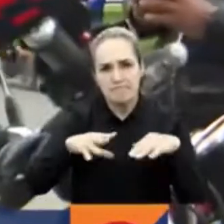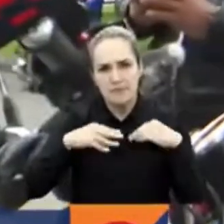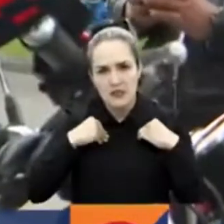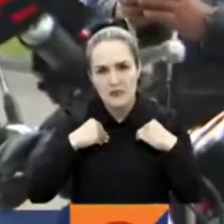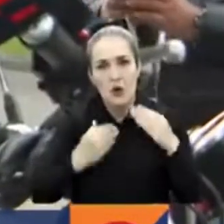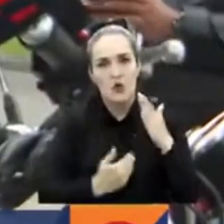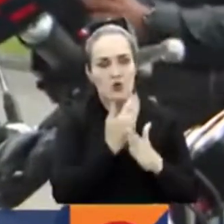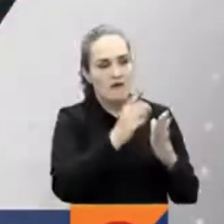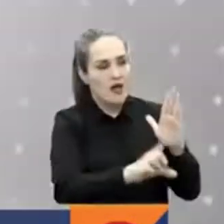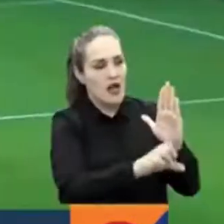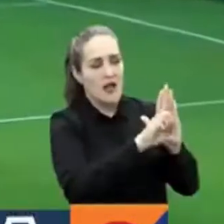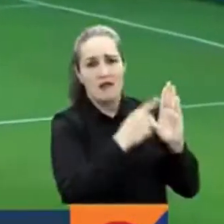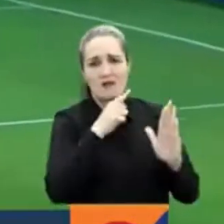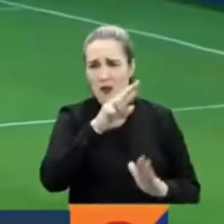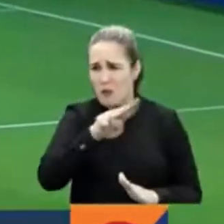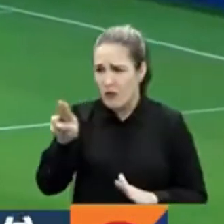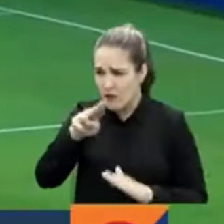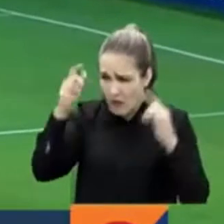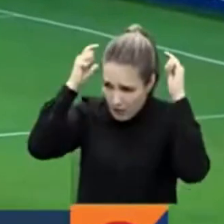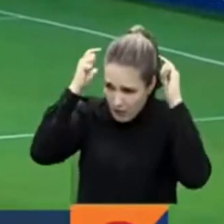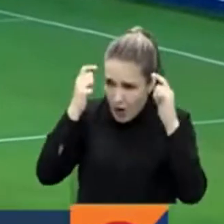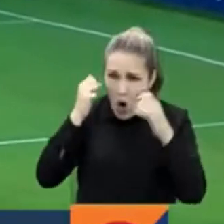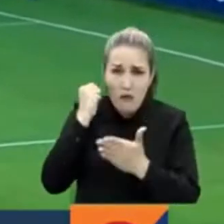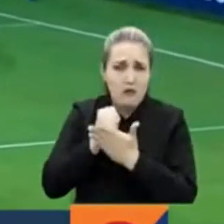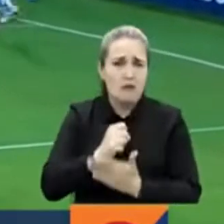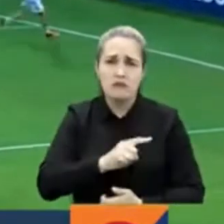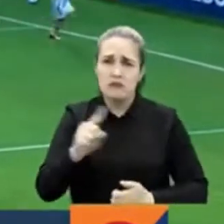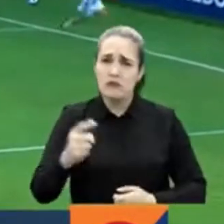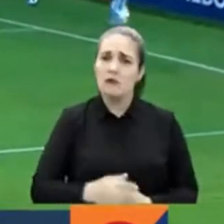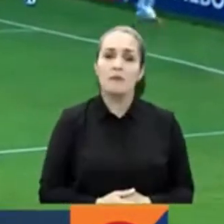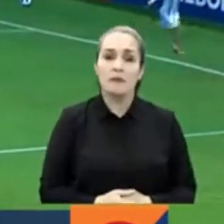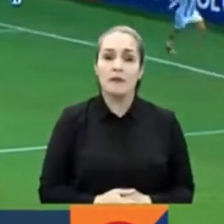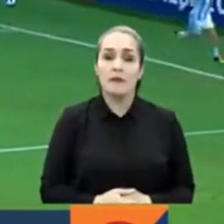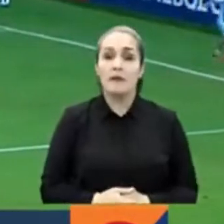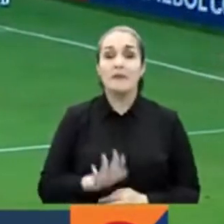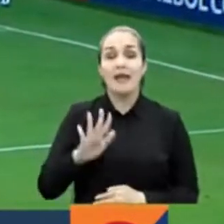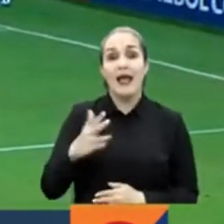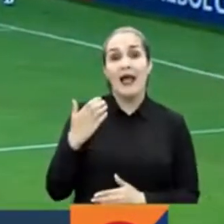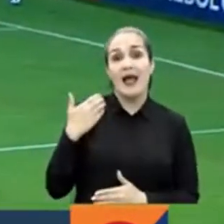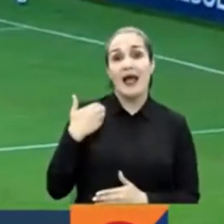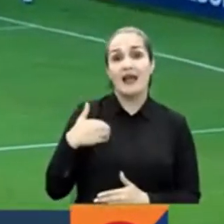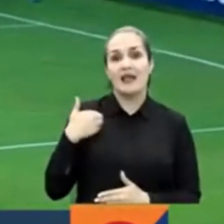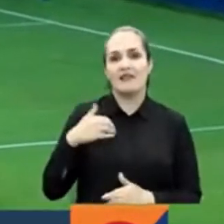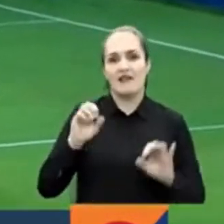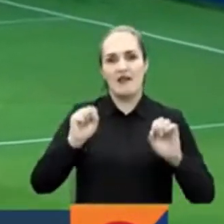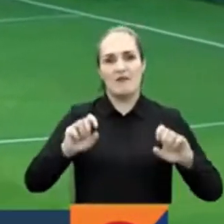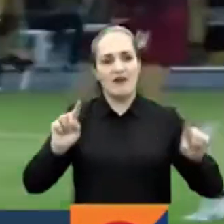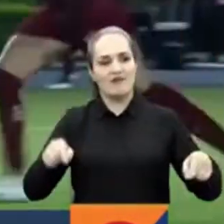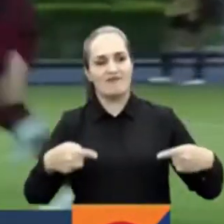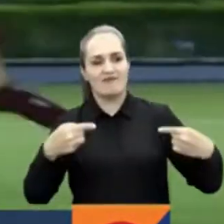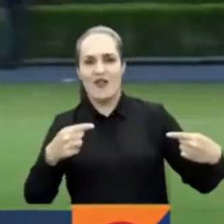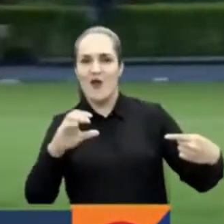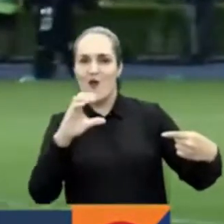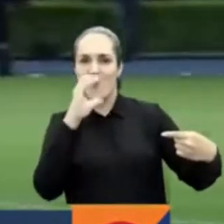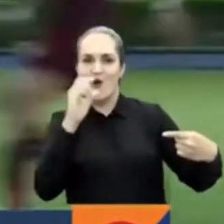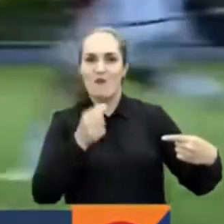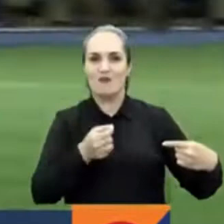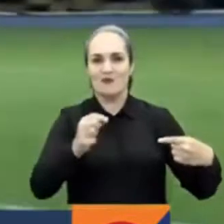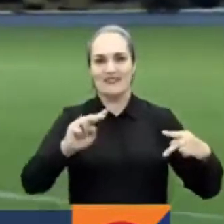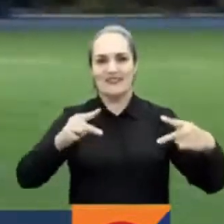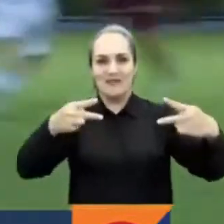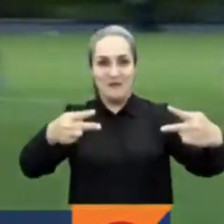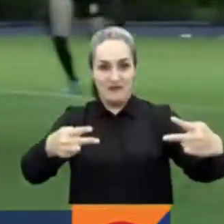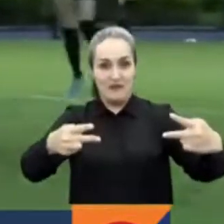de una ley que lo prohíbe. En deportes, Argentina será el rival de Colombia en las semifinales de la Copa América Femenina de Fútbol.